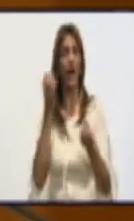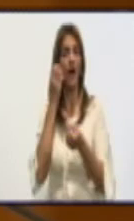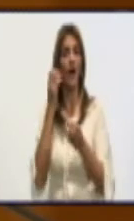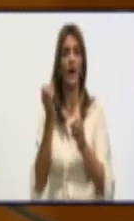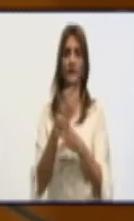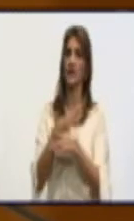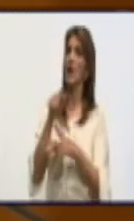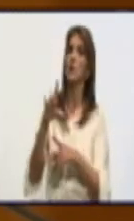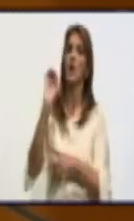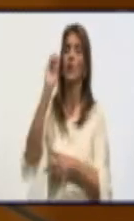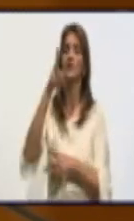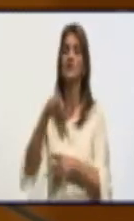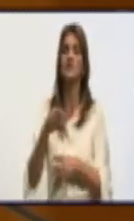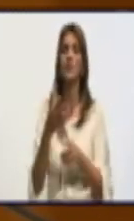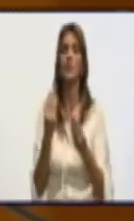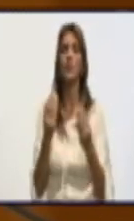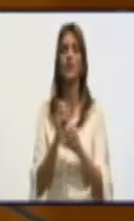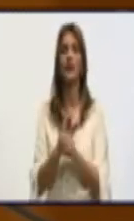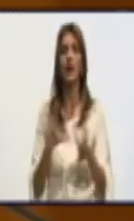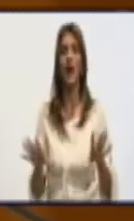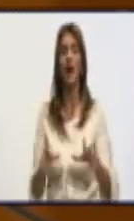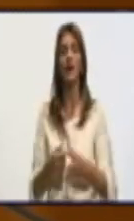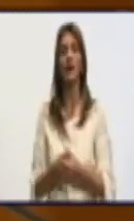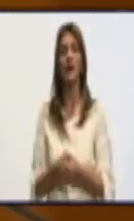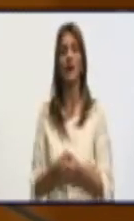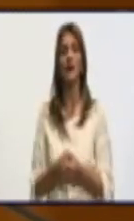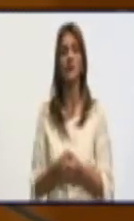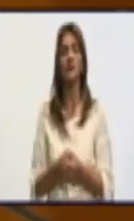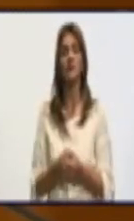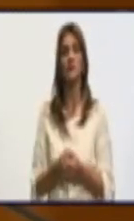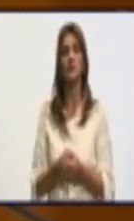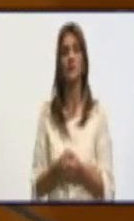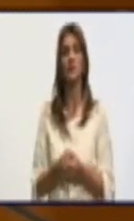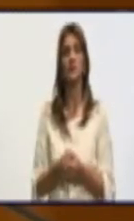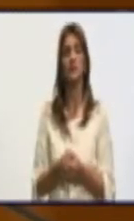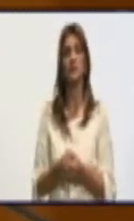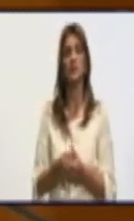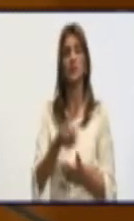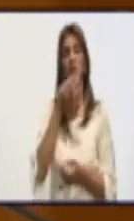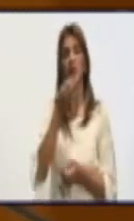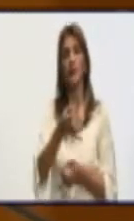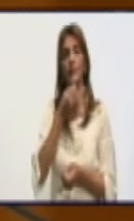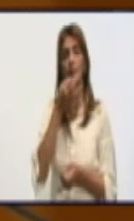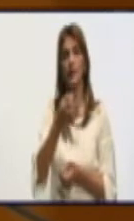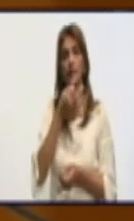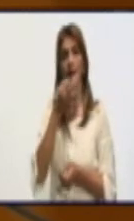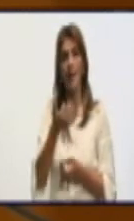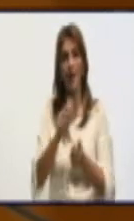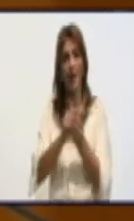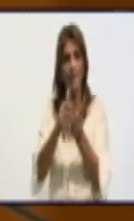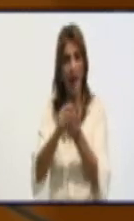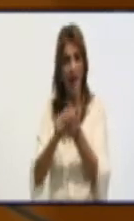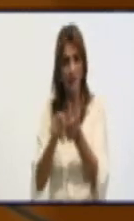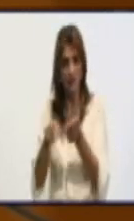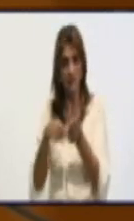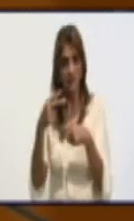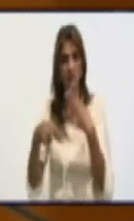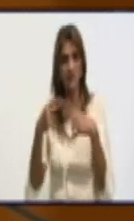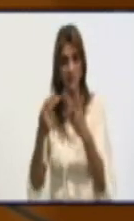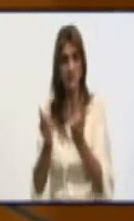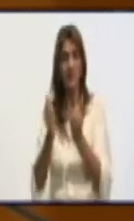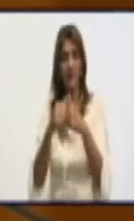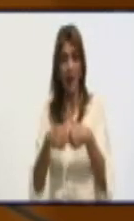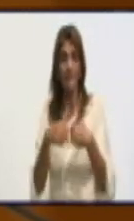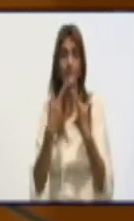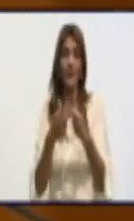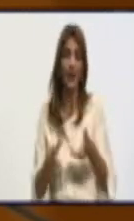indicación muy clara de defenderlo. Y se han venido derivando consumos, explicaba el de la harina de maíz en la cubana del pan. Pero la industria